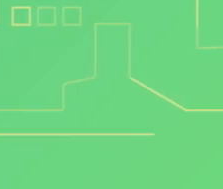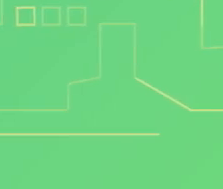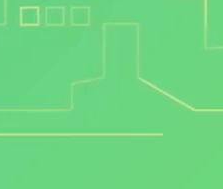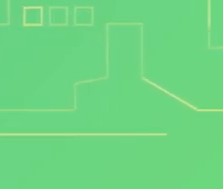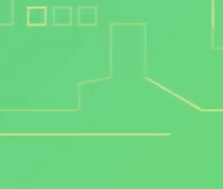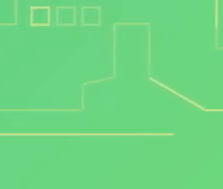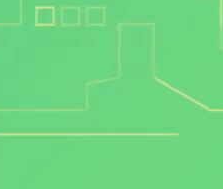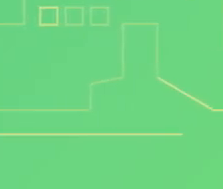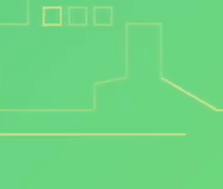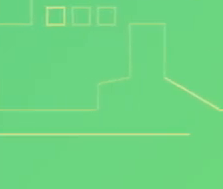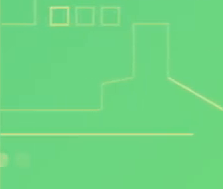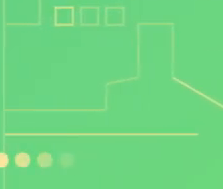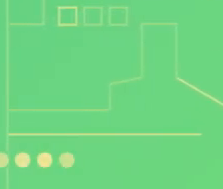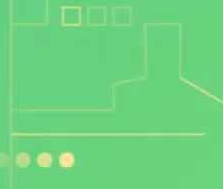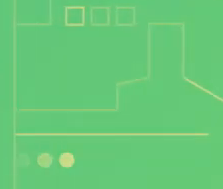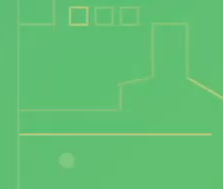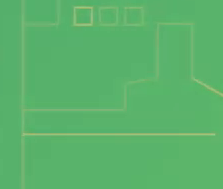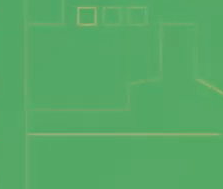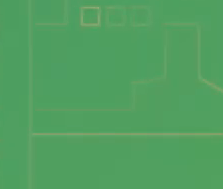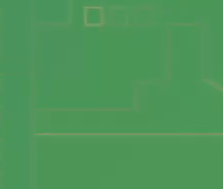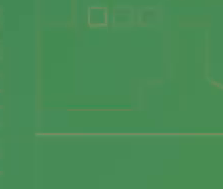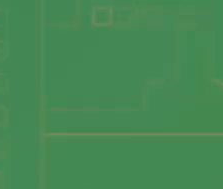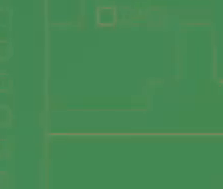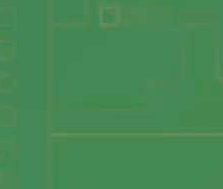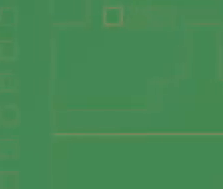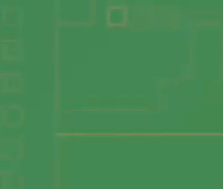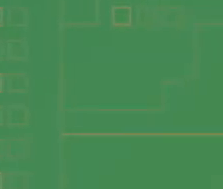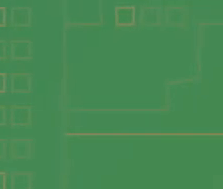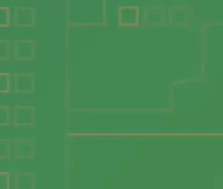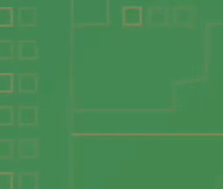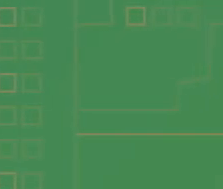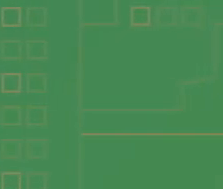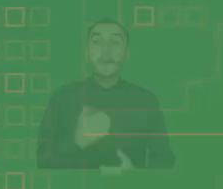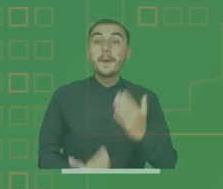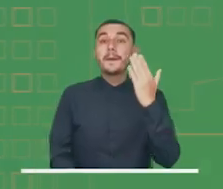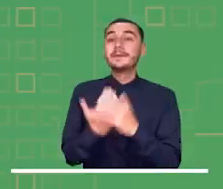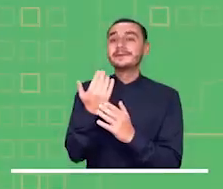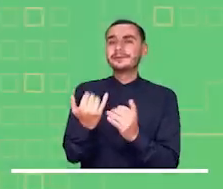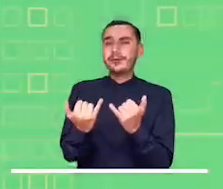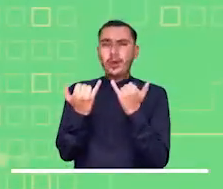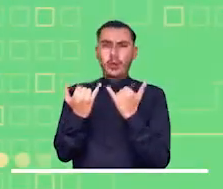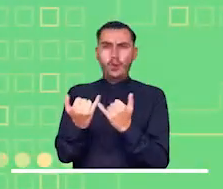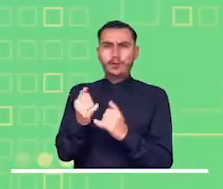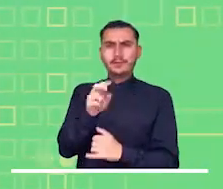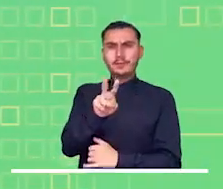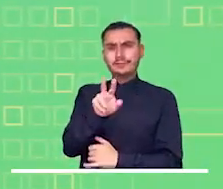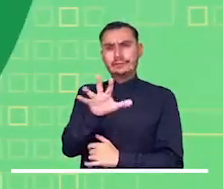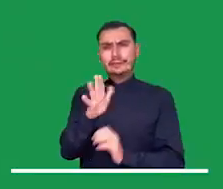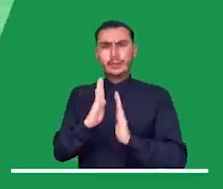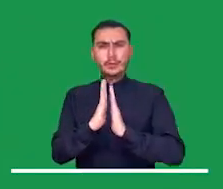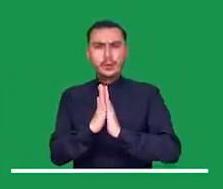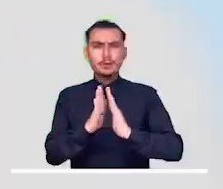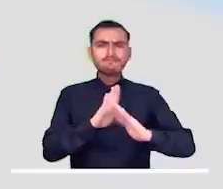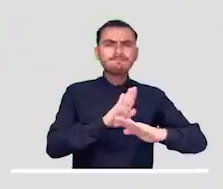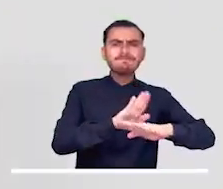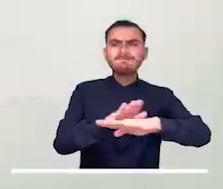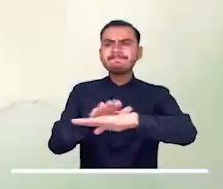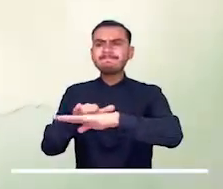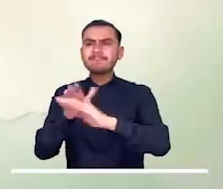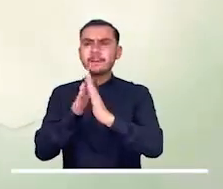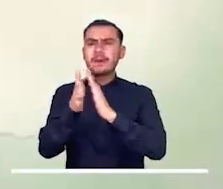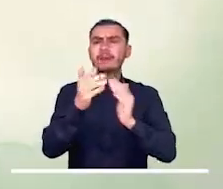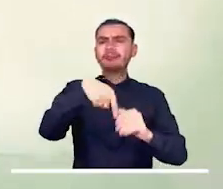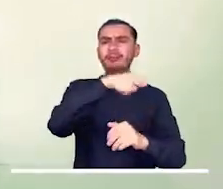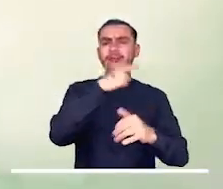Buenos días y bienvenidos al pronóstico meteorológico para la mañana de hoy en Colombia. En la mayor